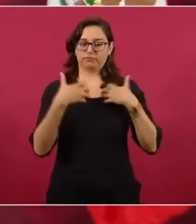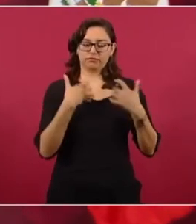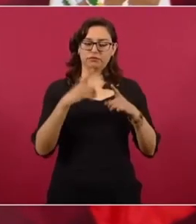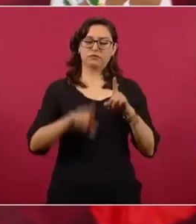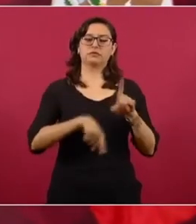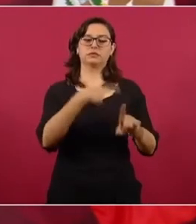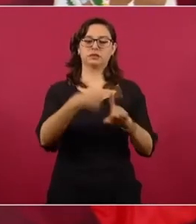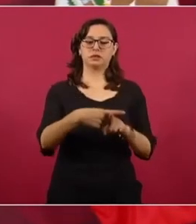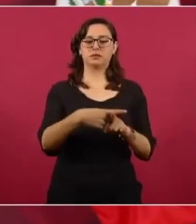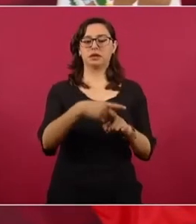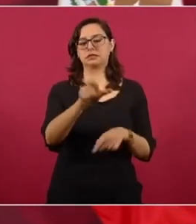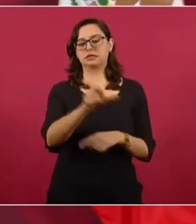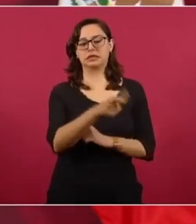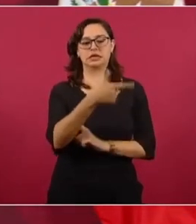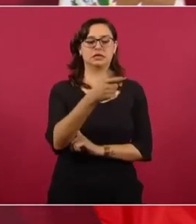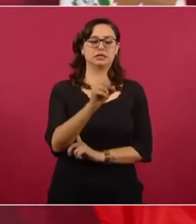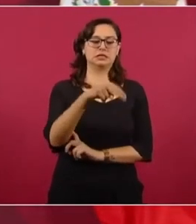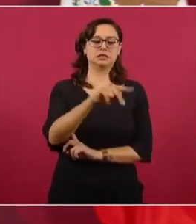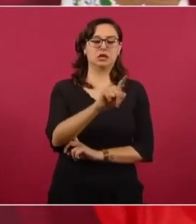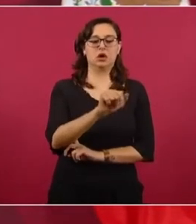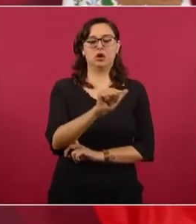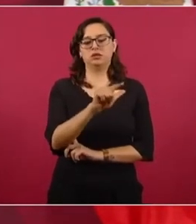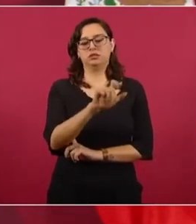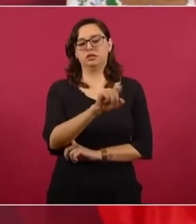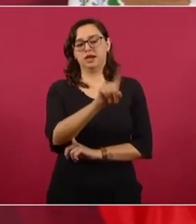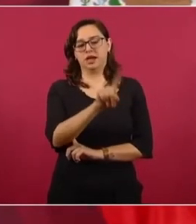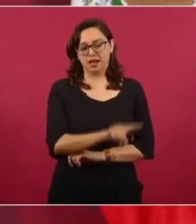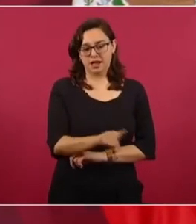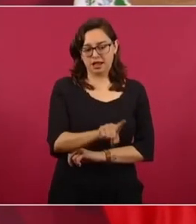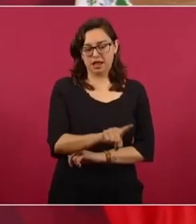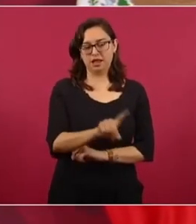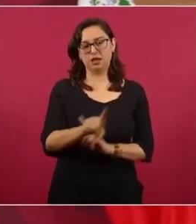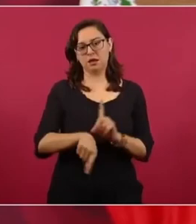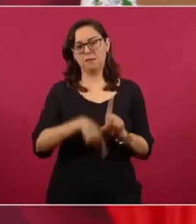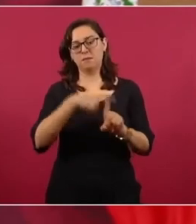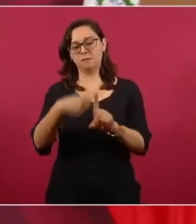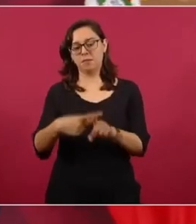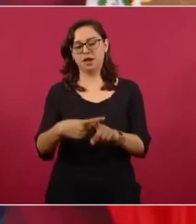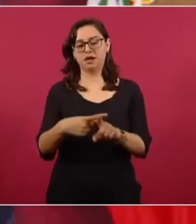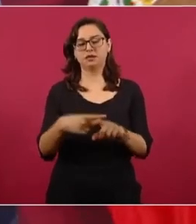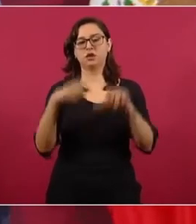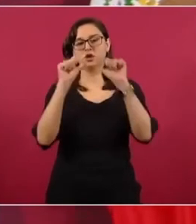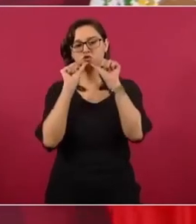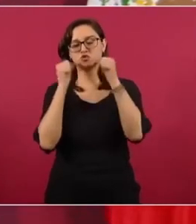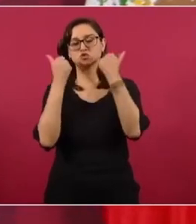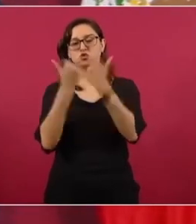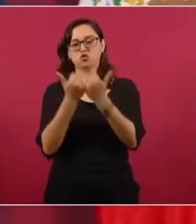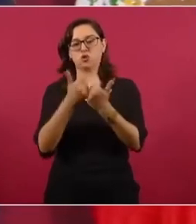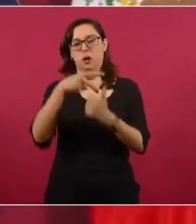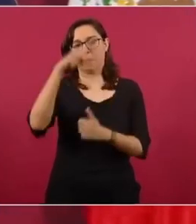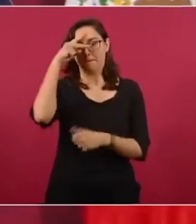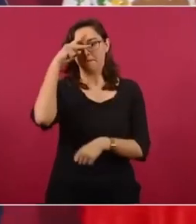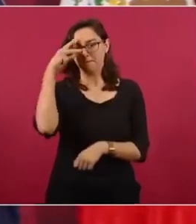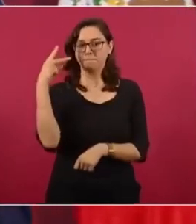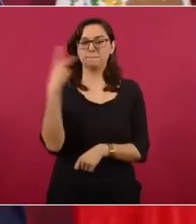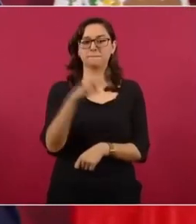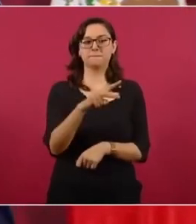X. González y los de la Asociación México